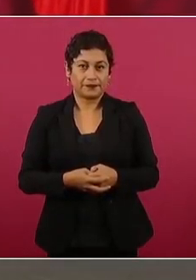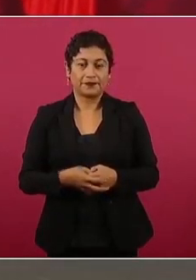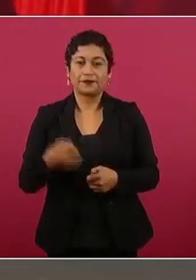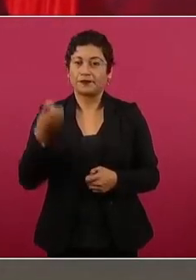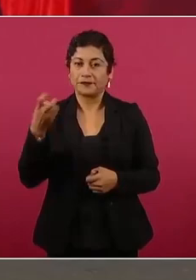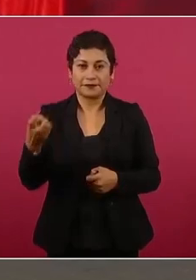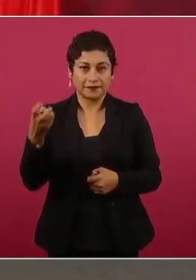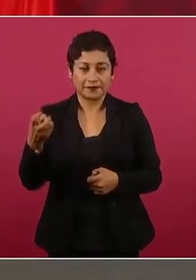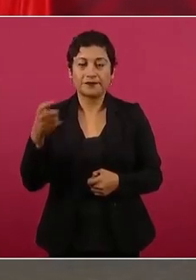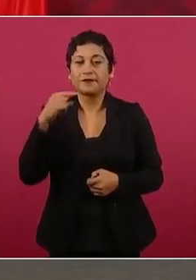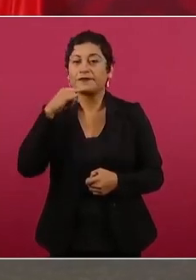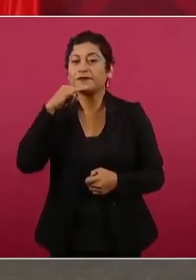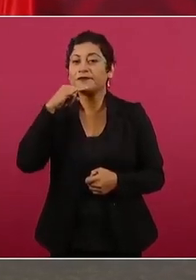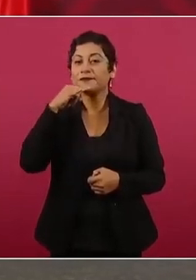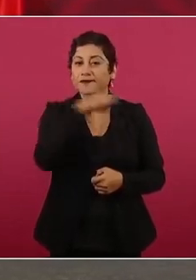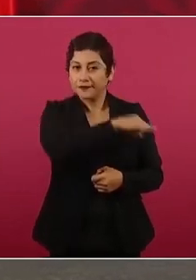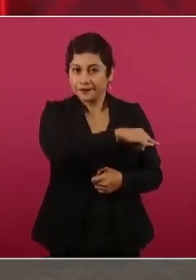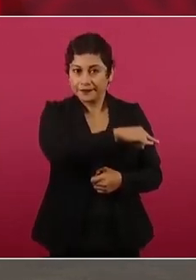hipócritas,